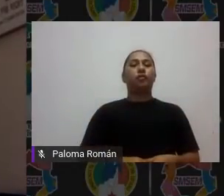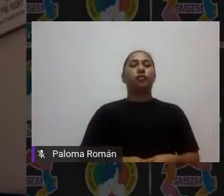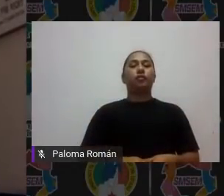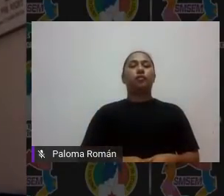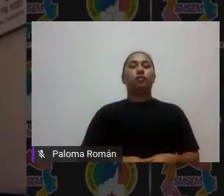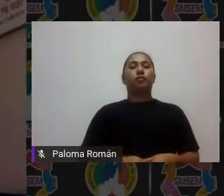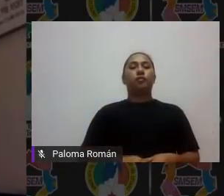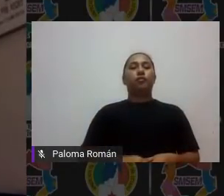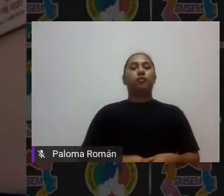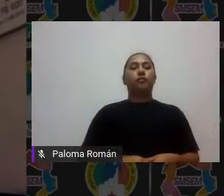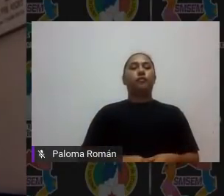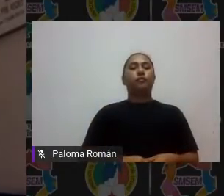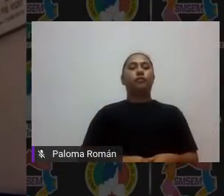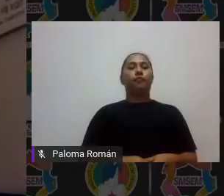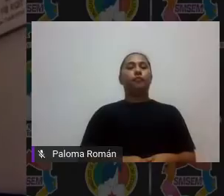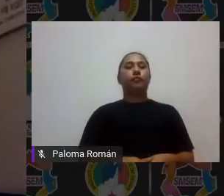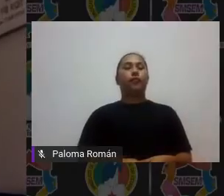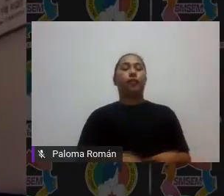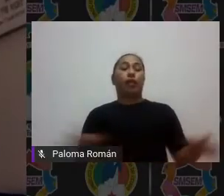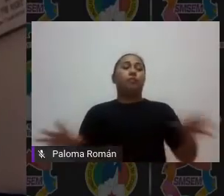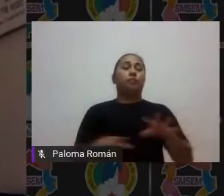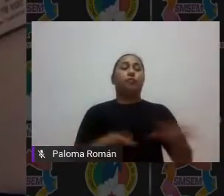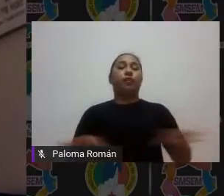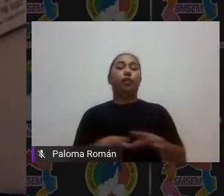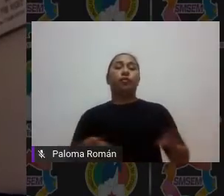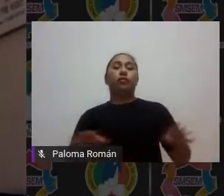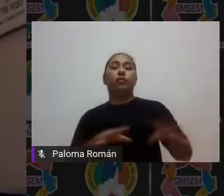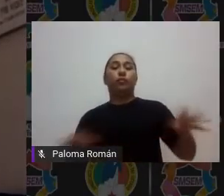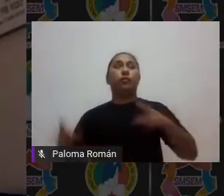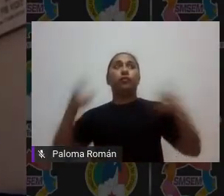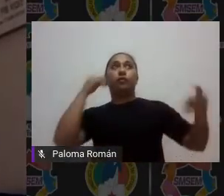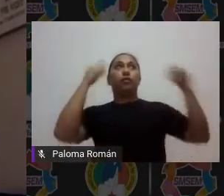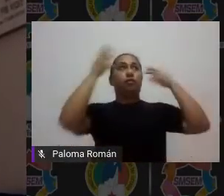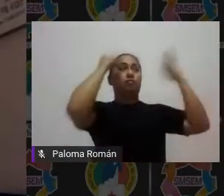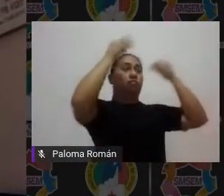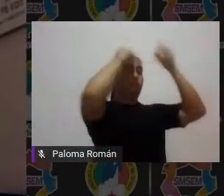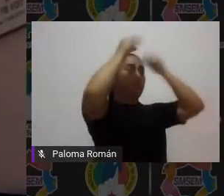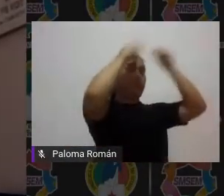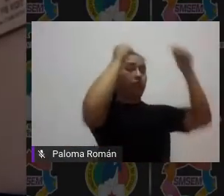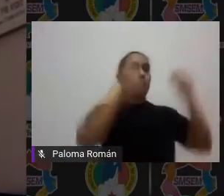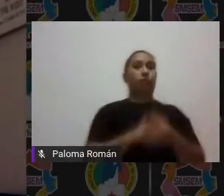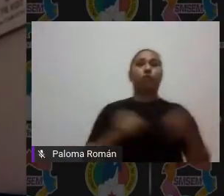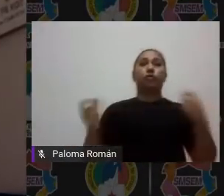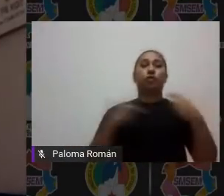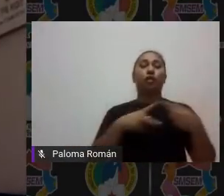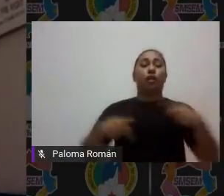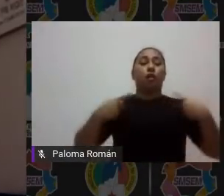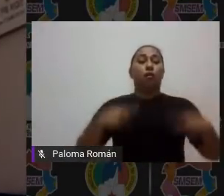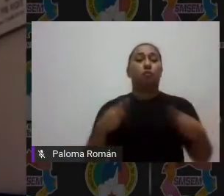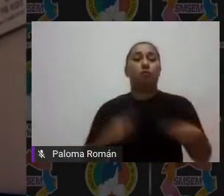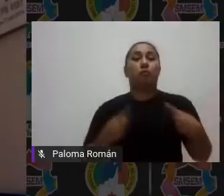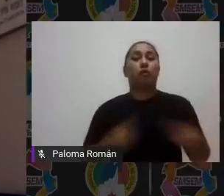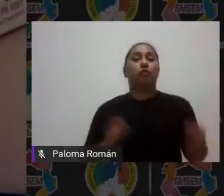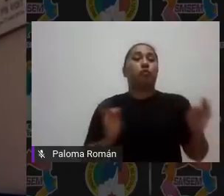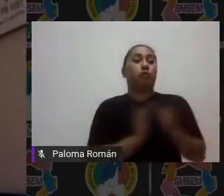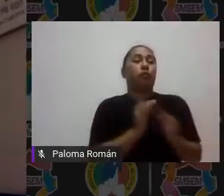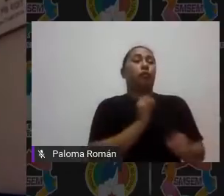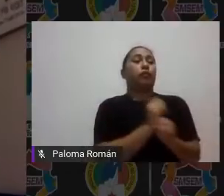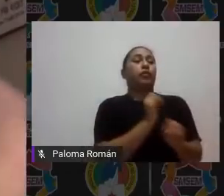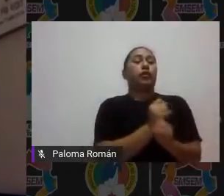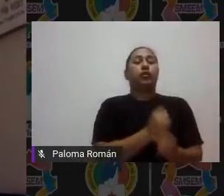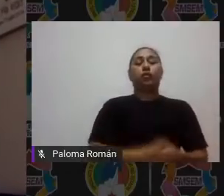que se pueden dar también en la casa es decir el sujeto que aprende en contacto con el objeto de estudio esto